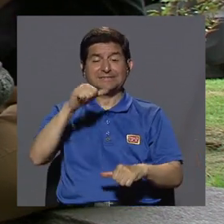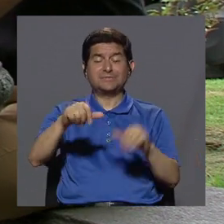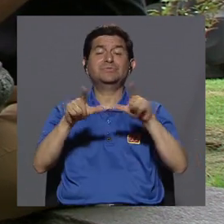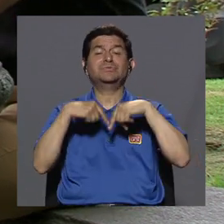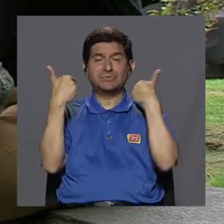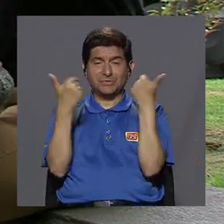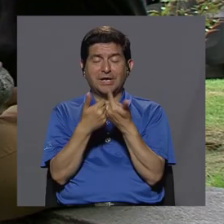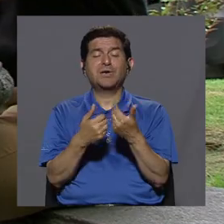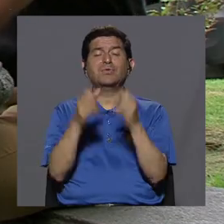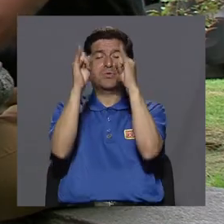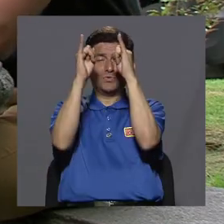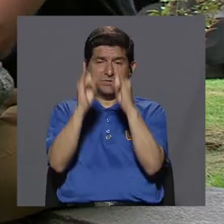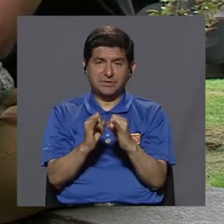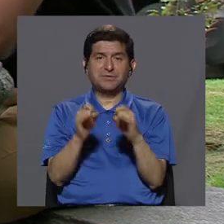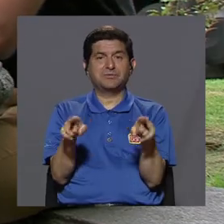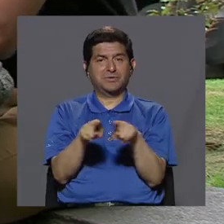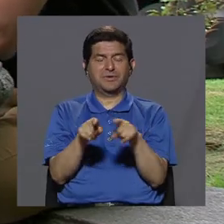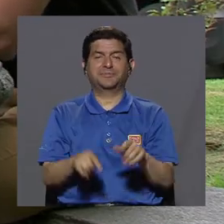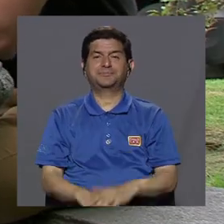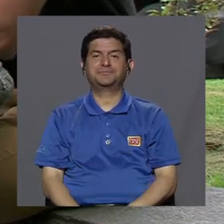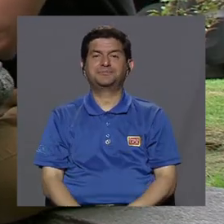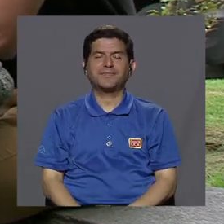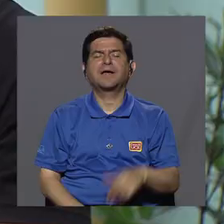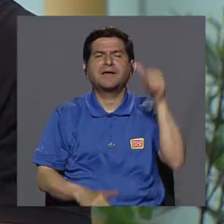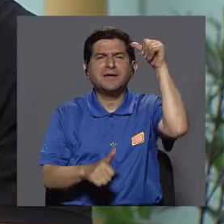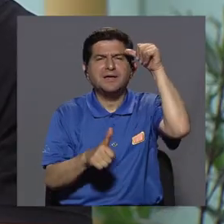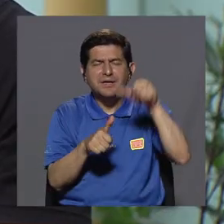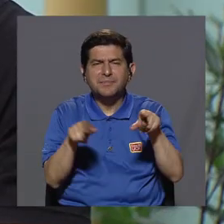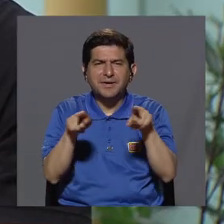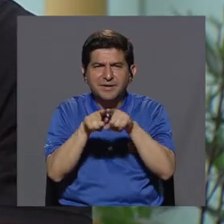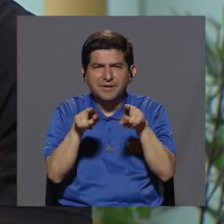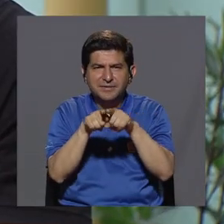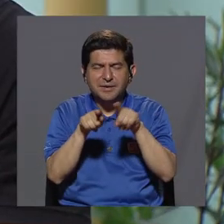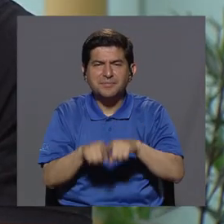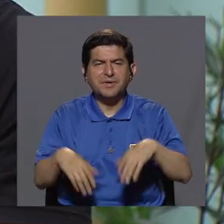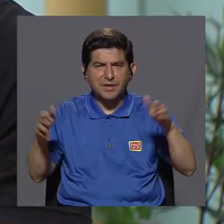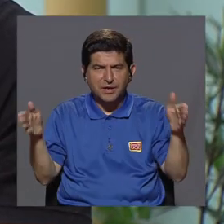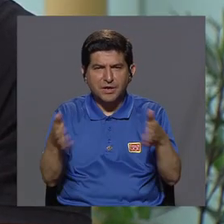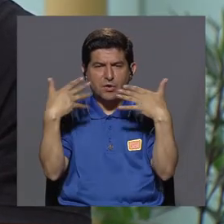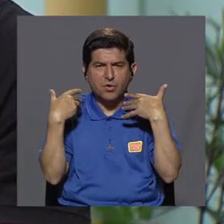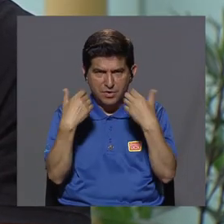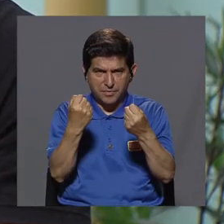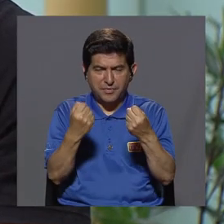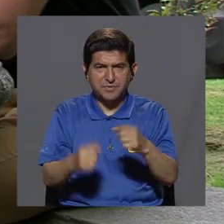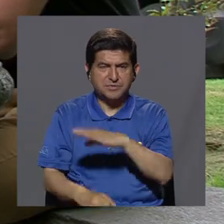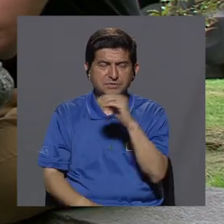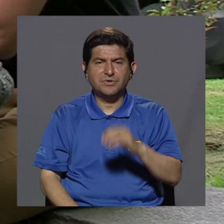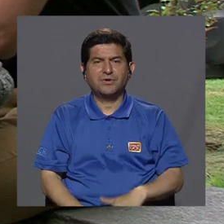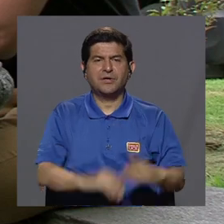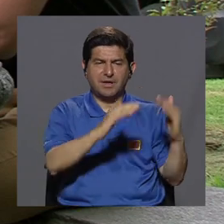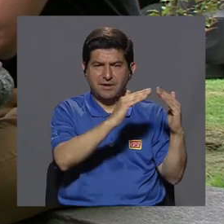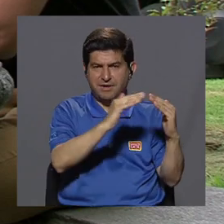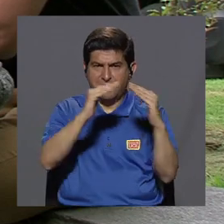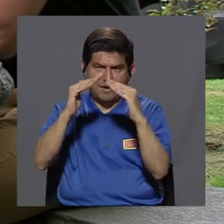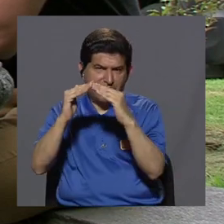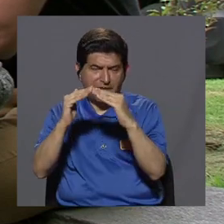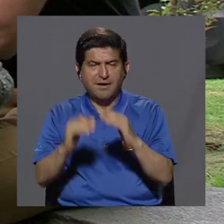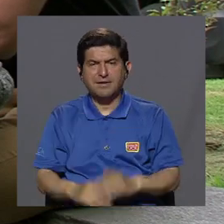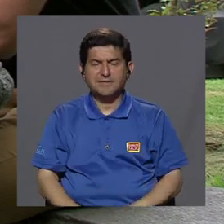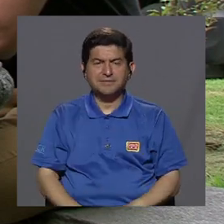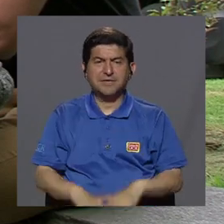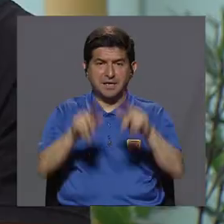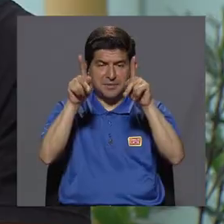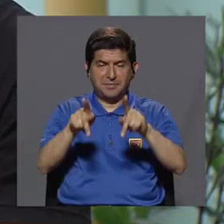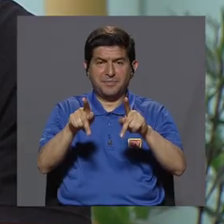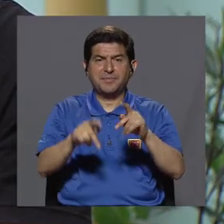colectiva, individual, ¿verdad? Ok, y para retomar un poco también y volver a lo de la promoción y también para que en